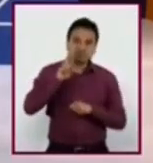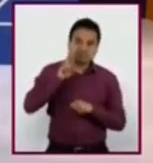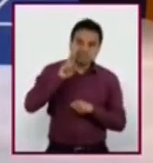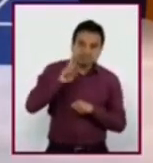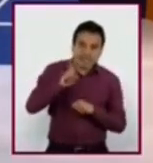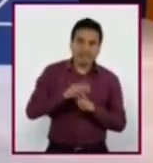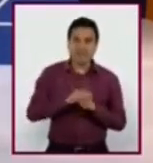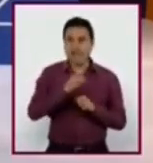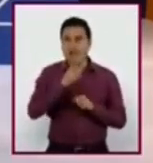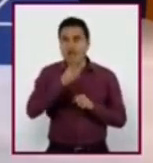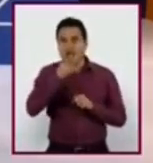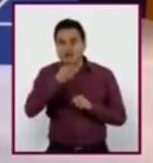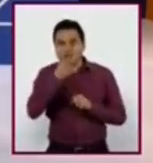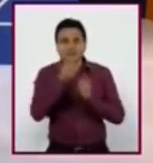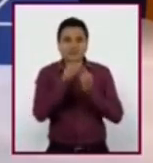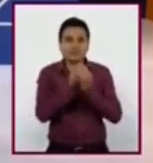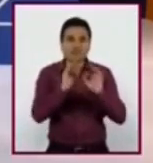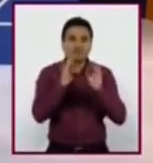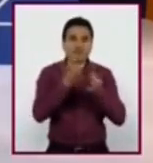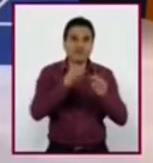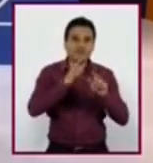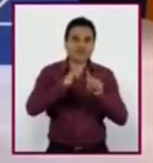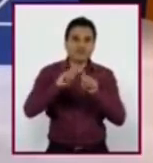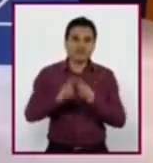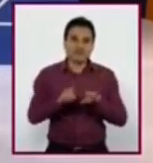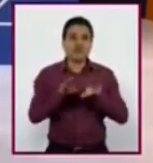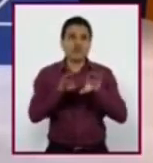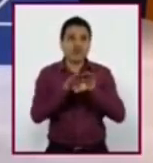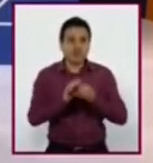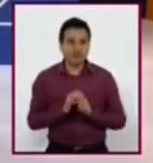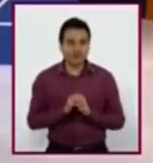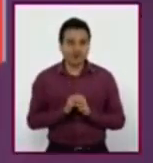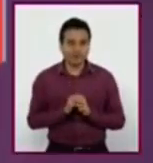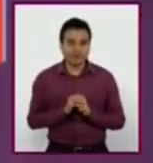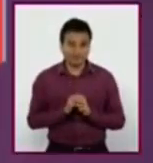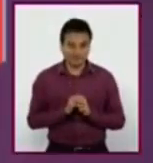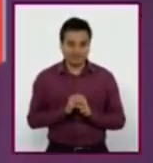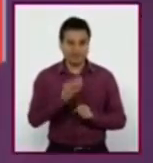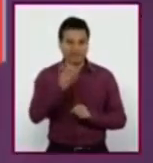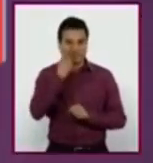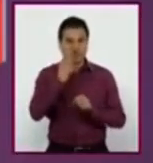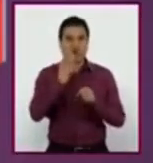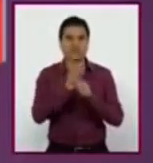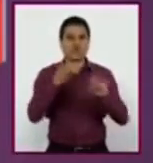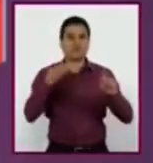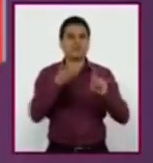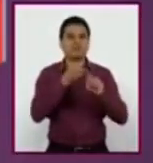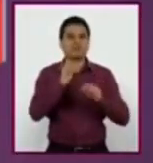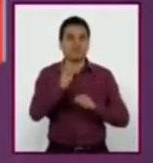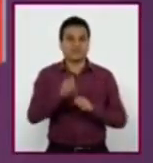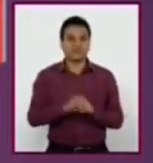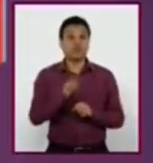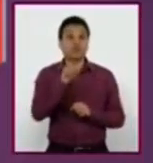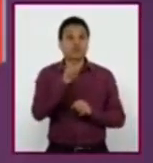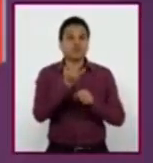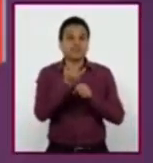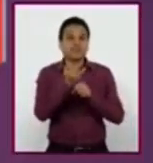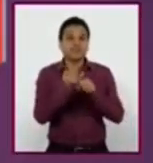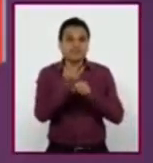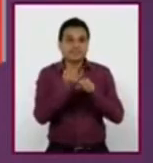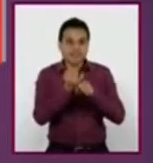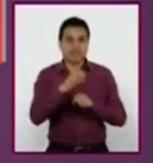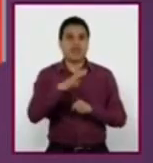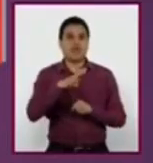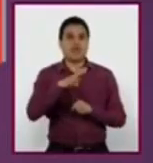reflexionar sobre ellas. El aprendizaje esperado para esta sesión es, investiga sobre la diversidad lingüística y